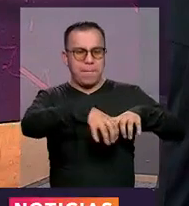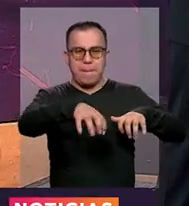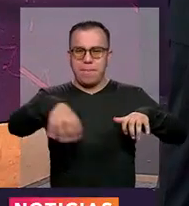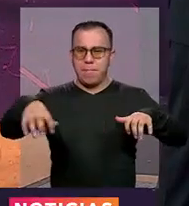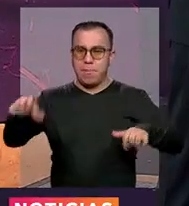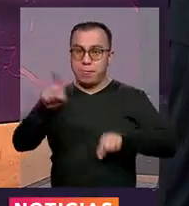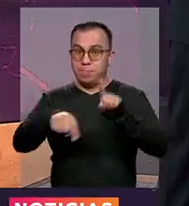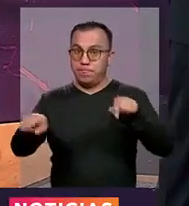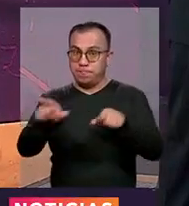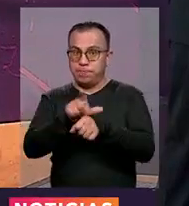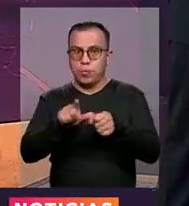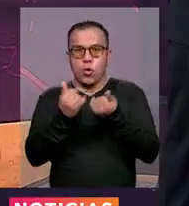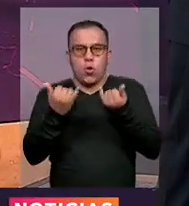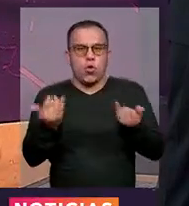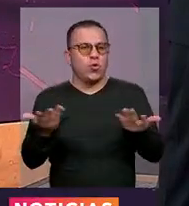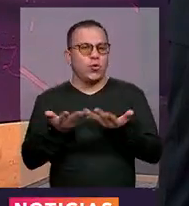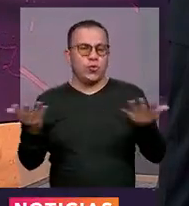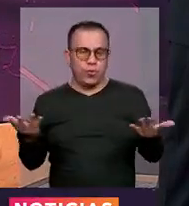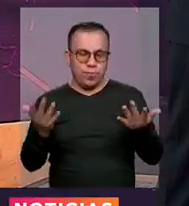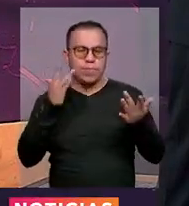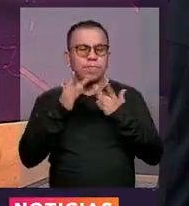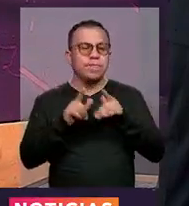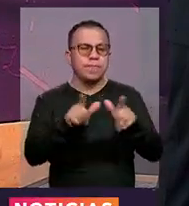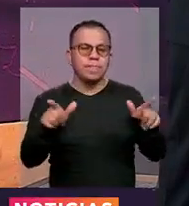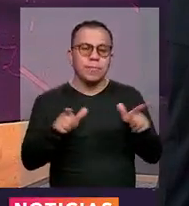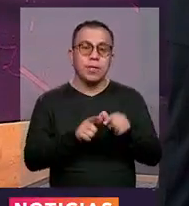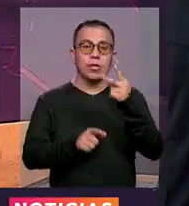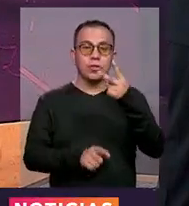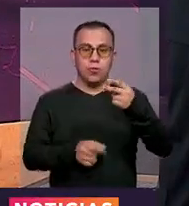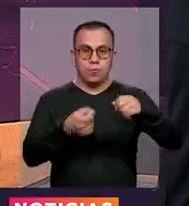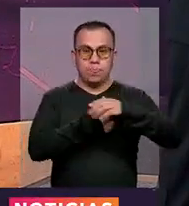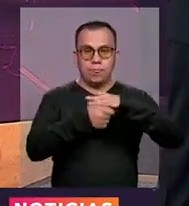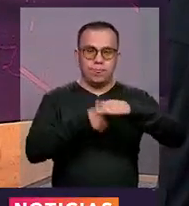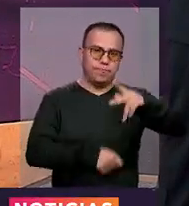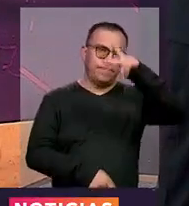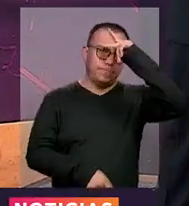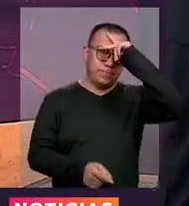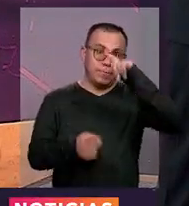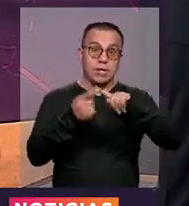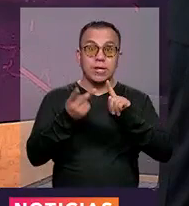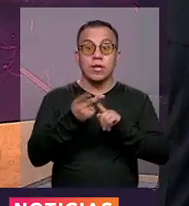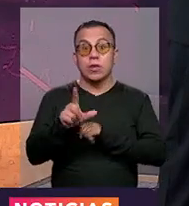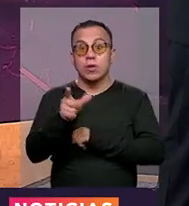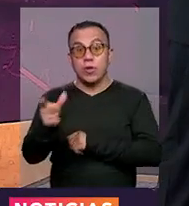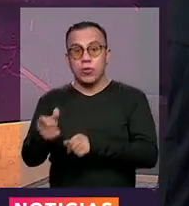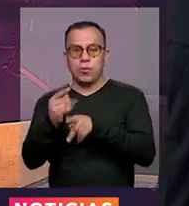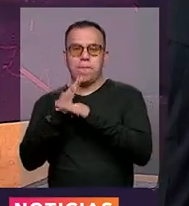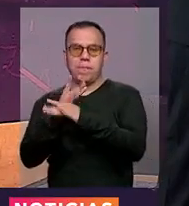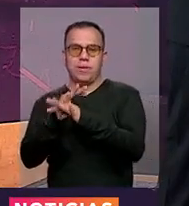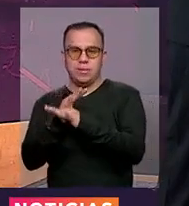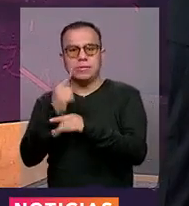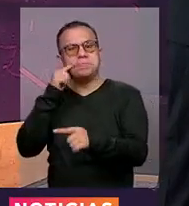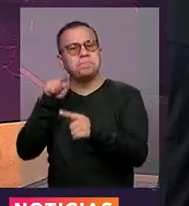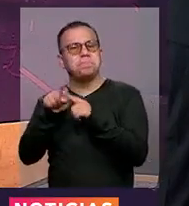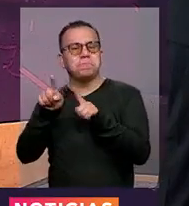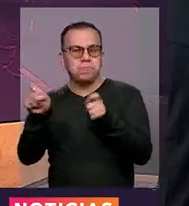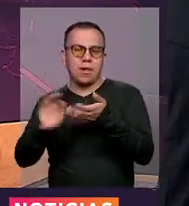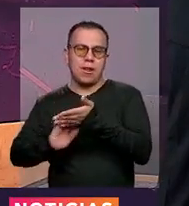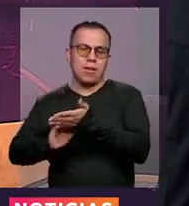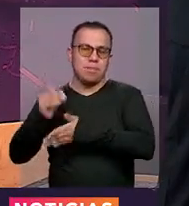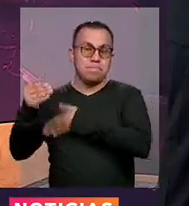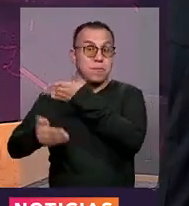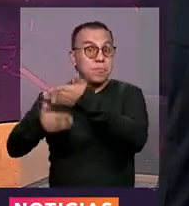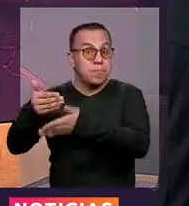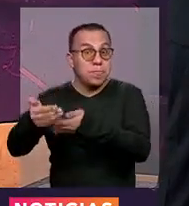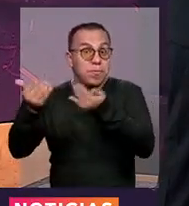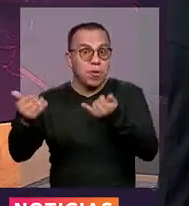algunos sectores. Hoy se realizarán empates en la red de dos barrios de Kennedy, mientras que en uno de los mártires también se hará un adelanto